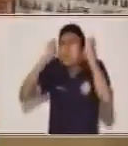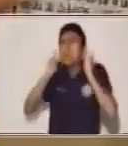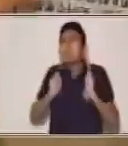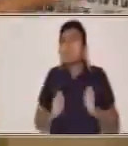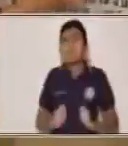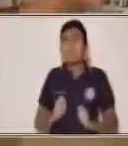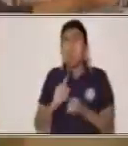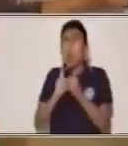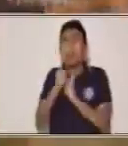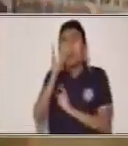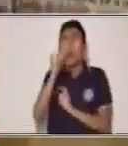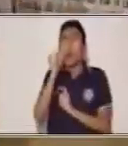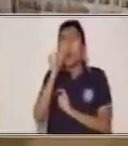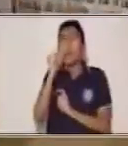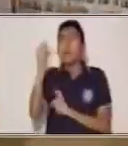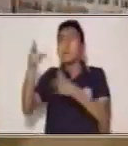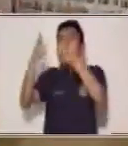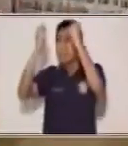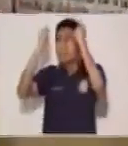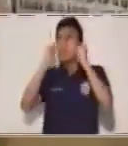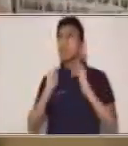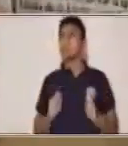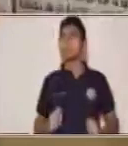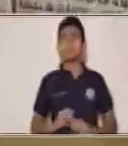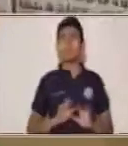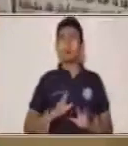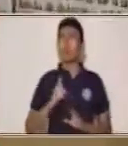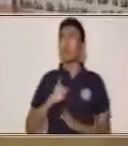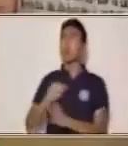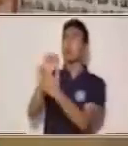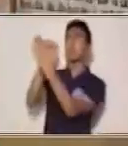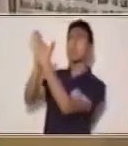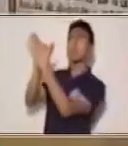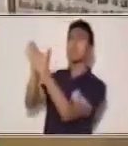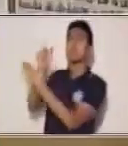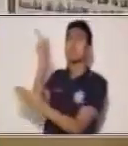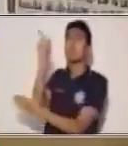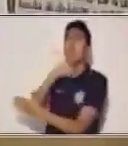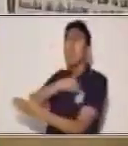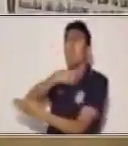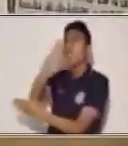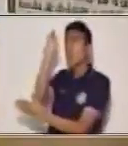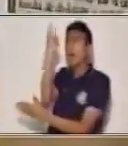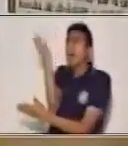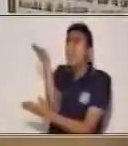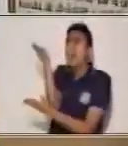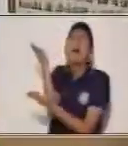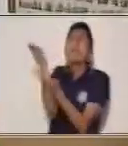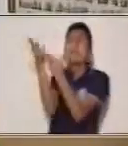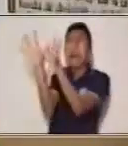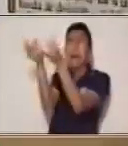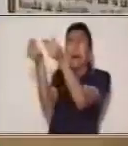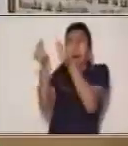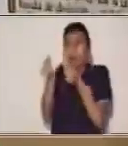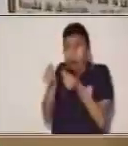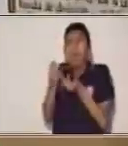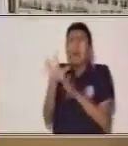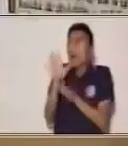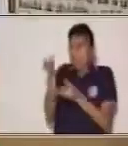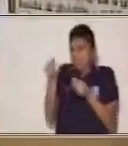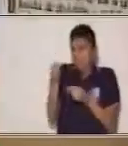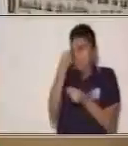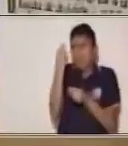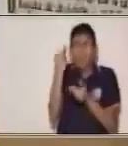esta parte corresponde al desenlace. ¿Observas la estructura?